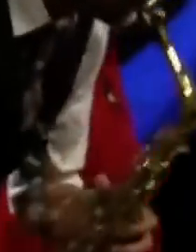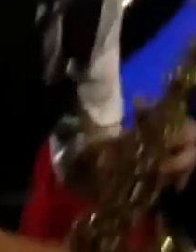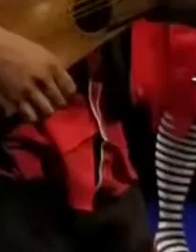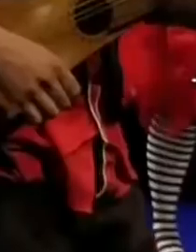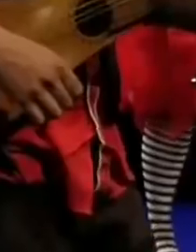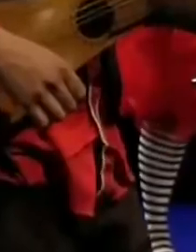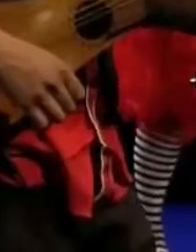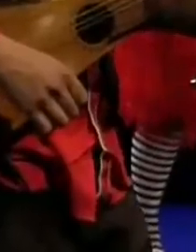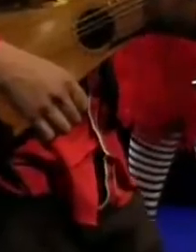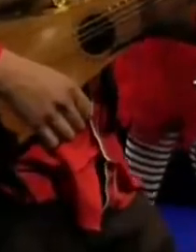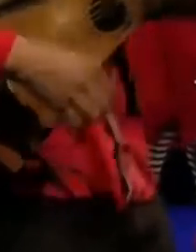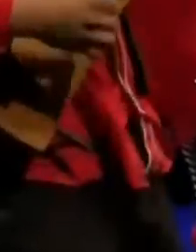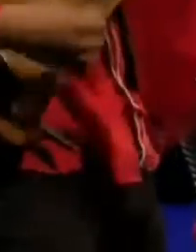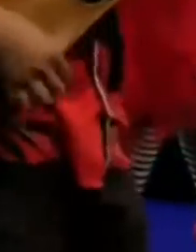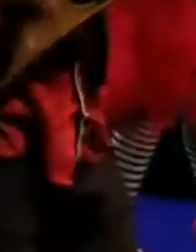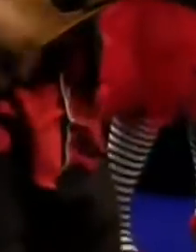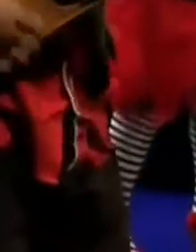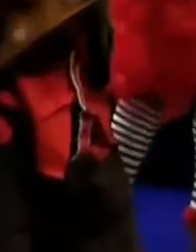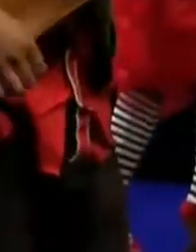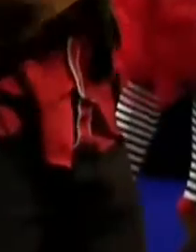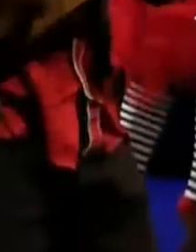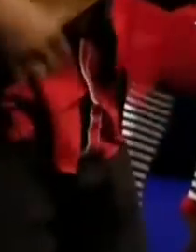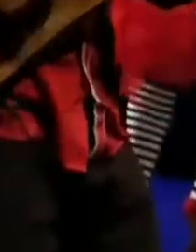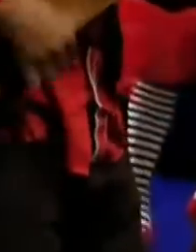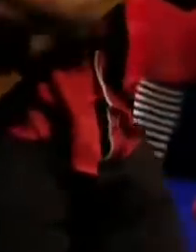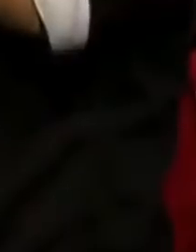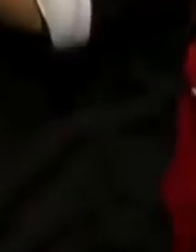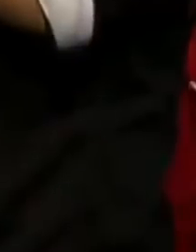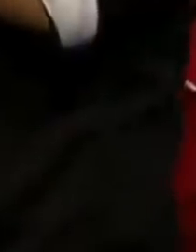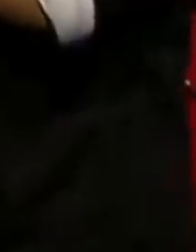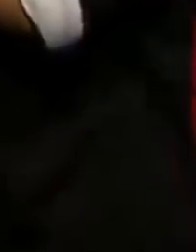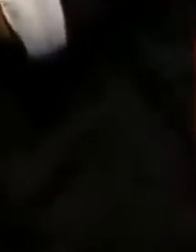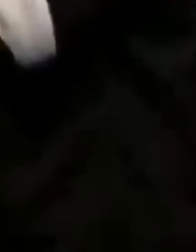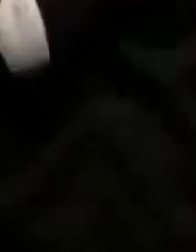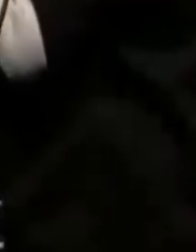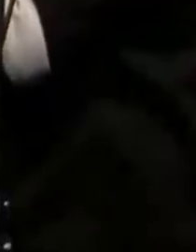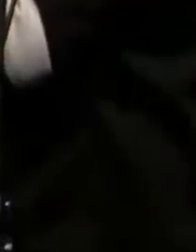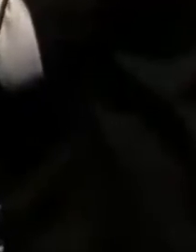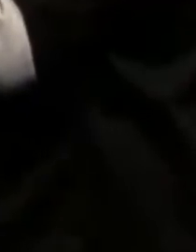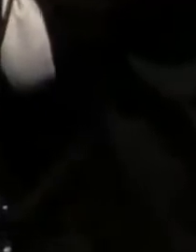adiós. Oh, oh,